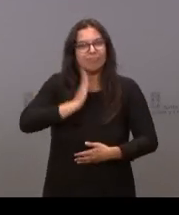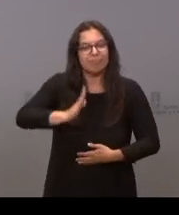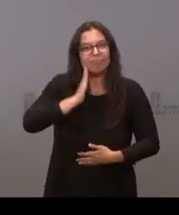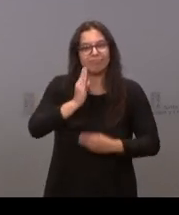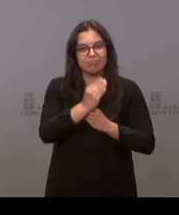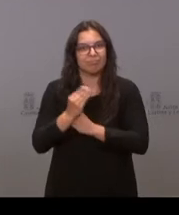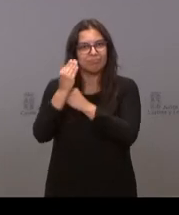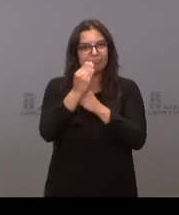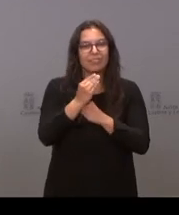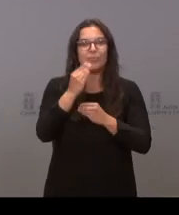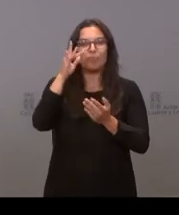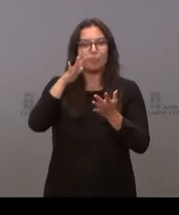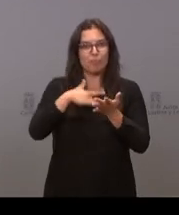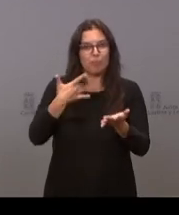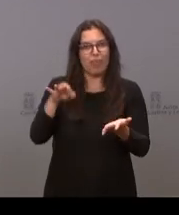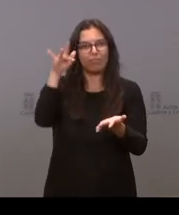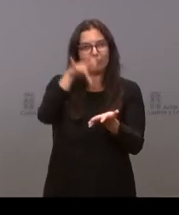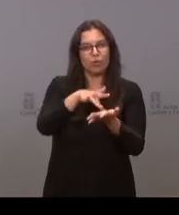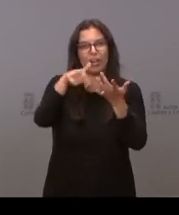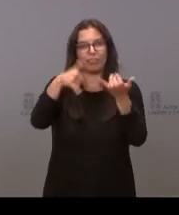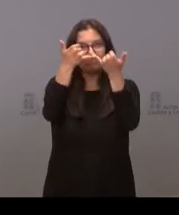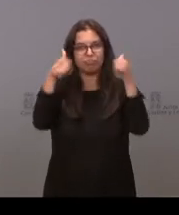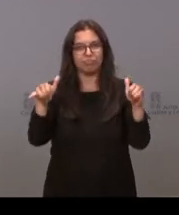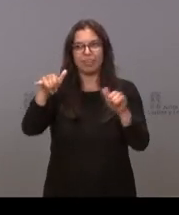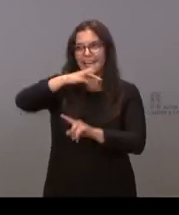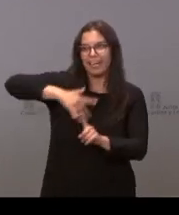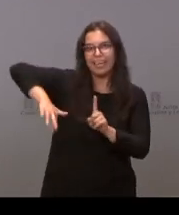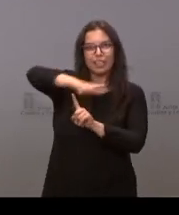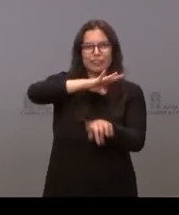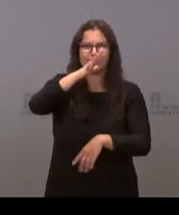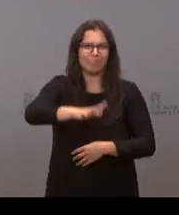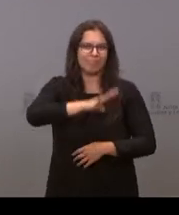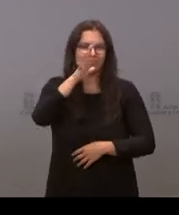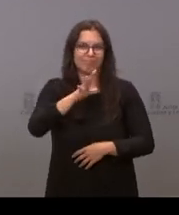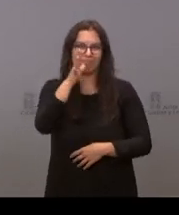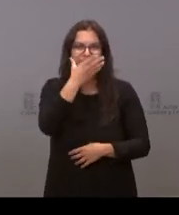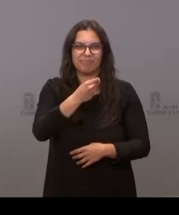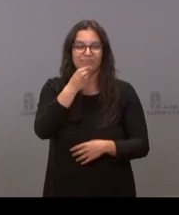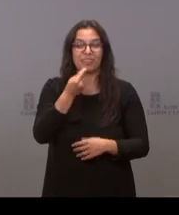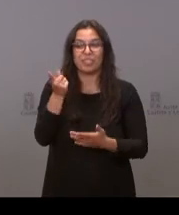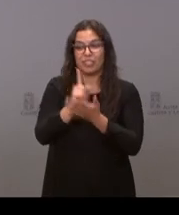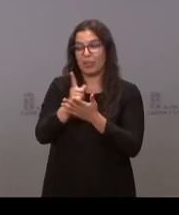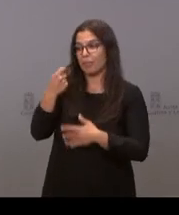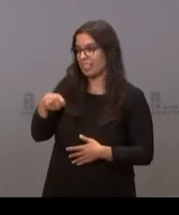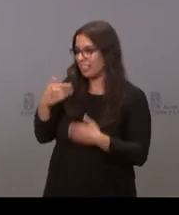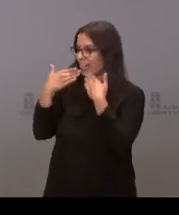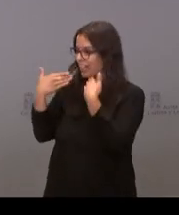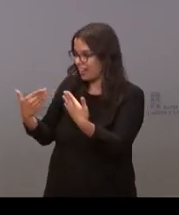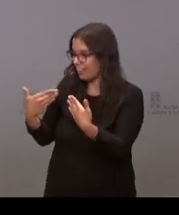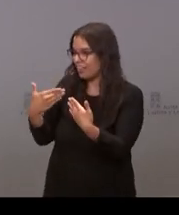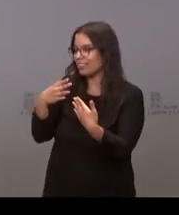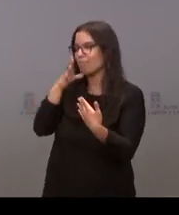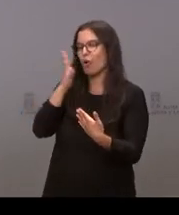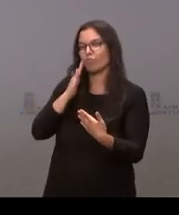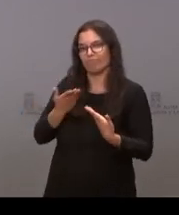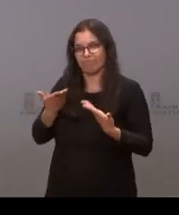podamos celebrar este encuentro en este entorno absolutamente incomparable. Y de nuevo, presidente, gracias por la